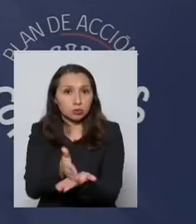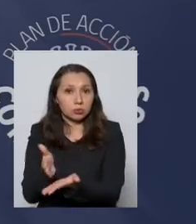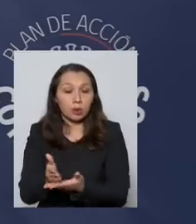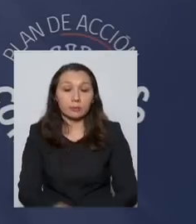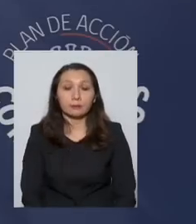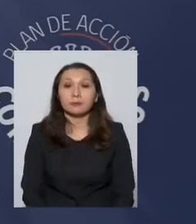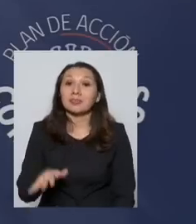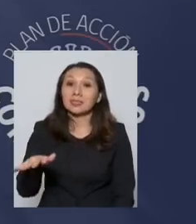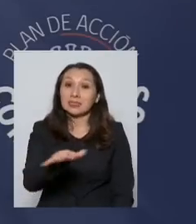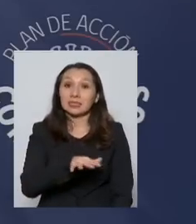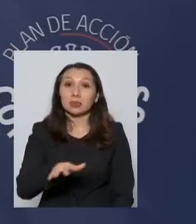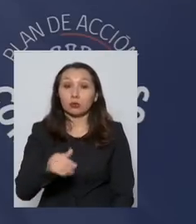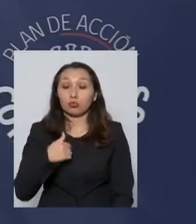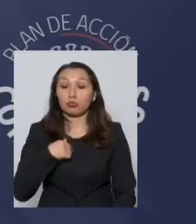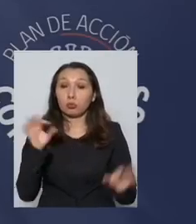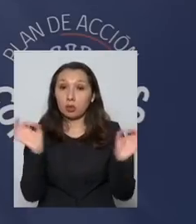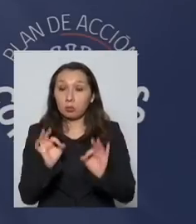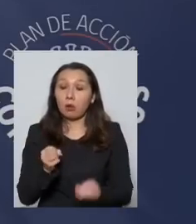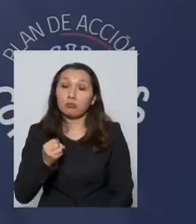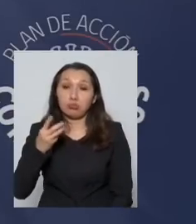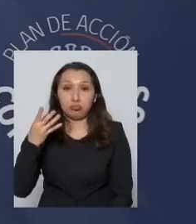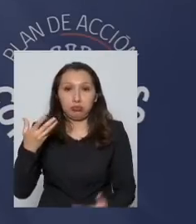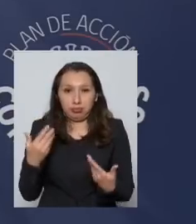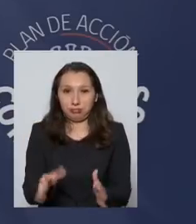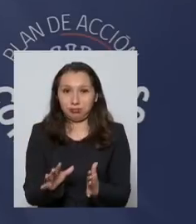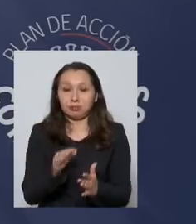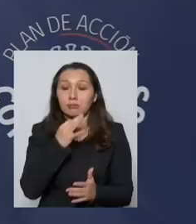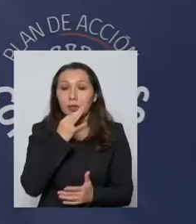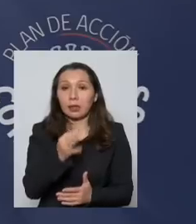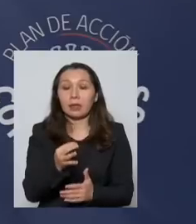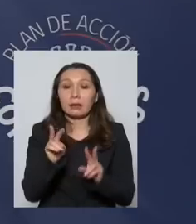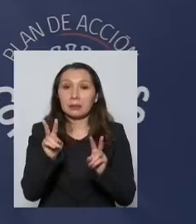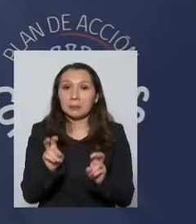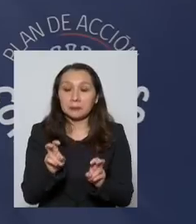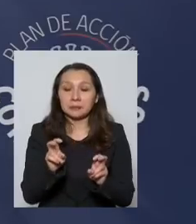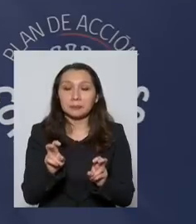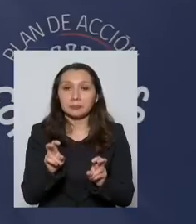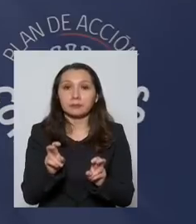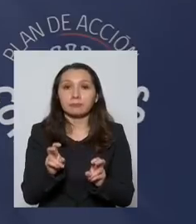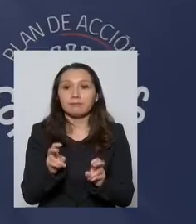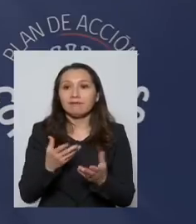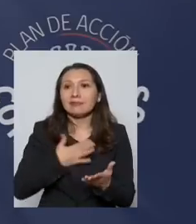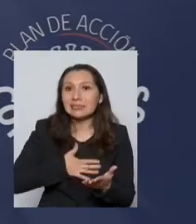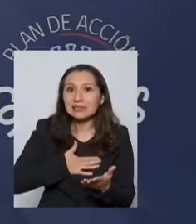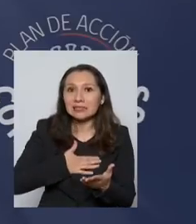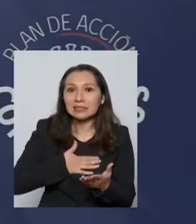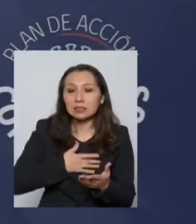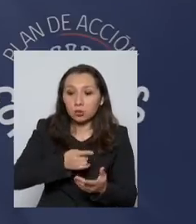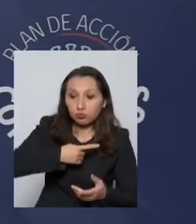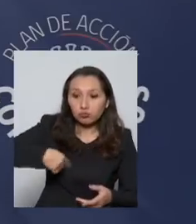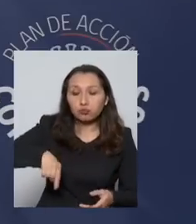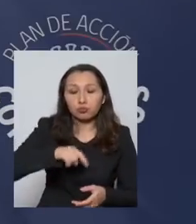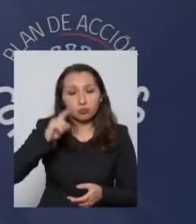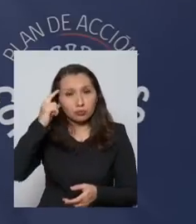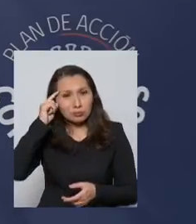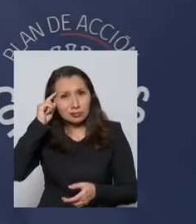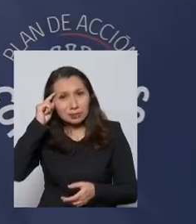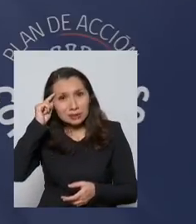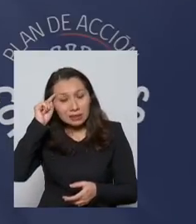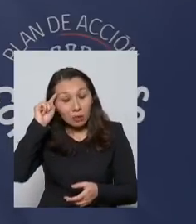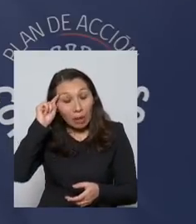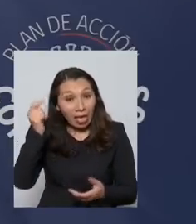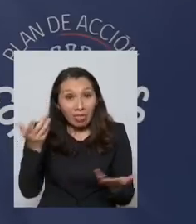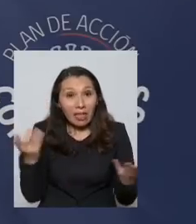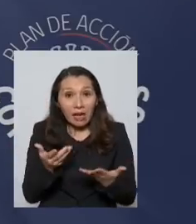situación, como la he descrito varias veces, es que la idea nuestra era